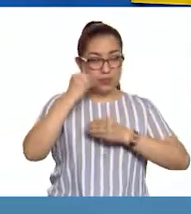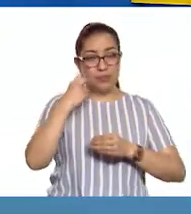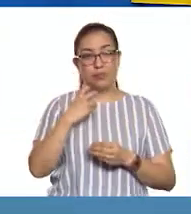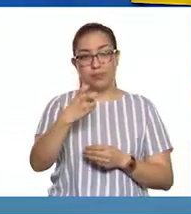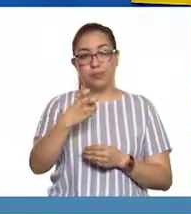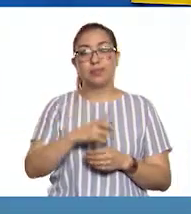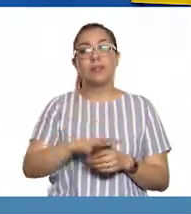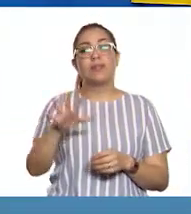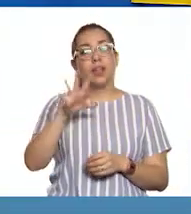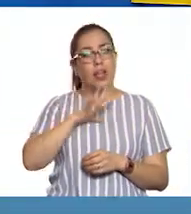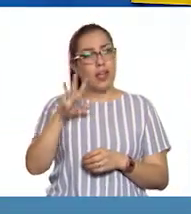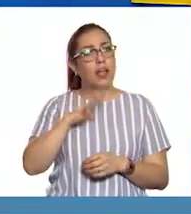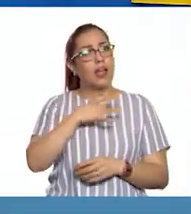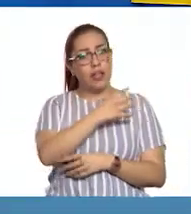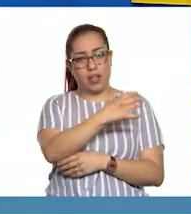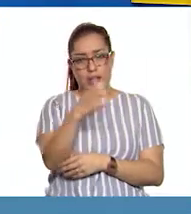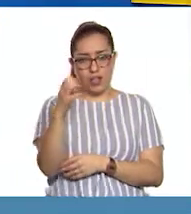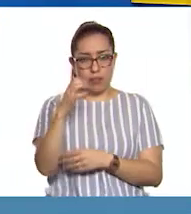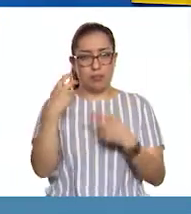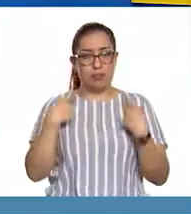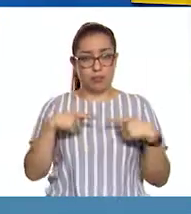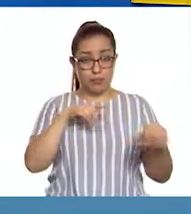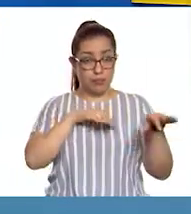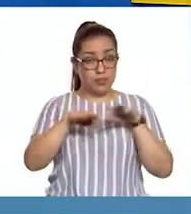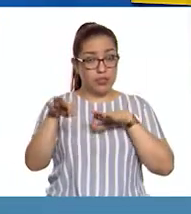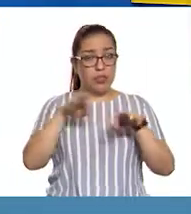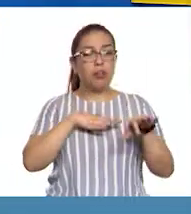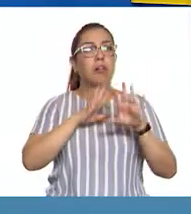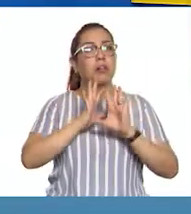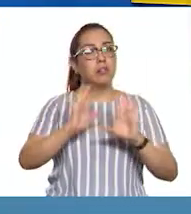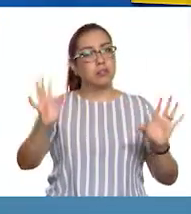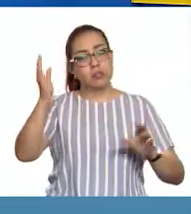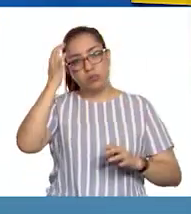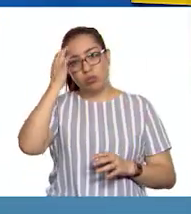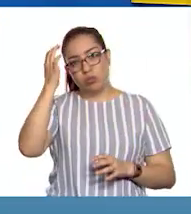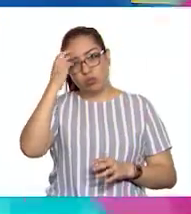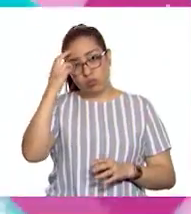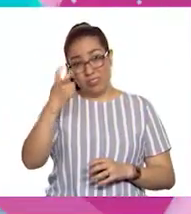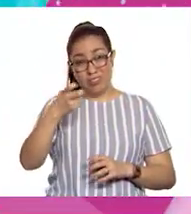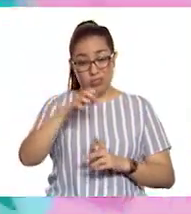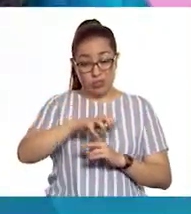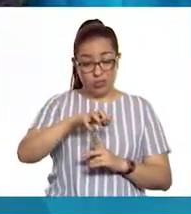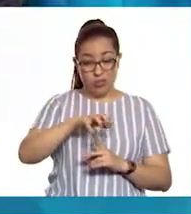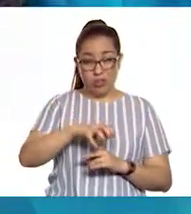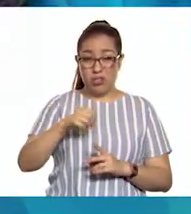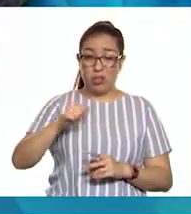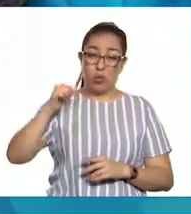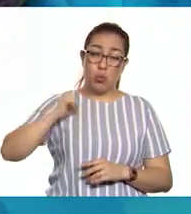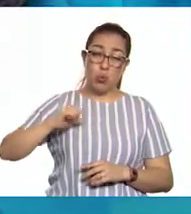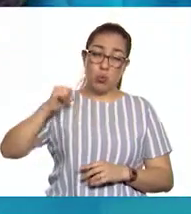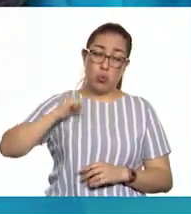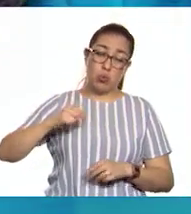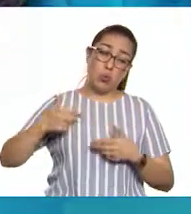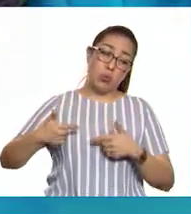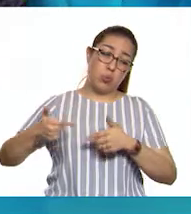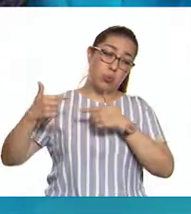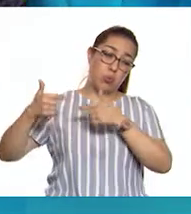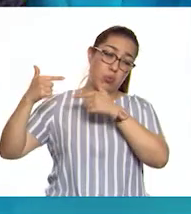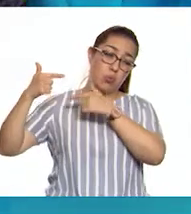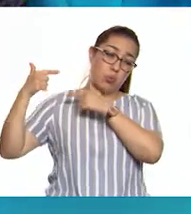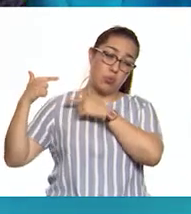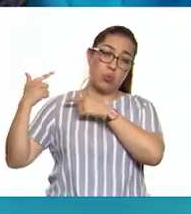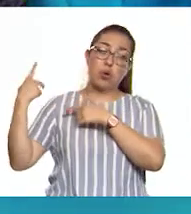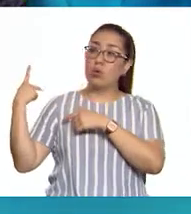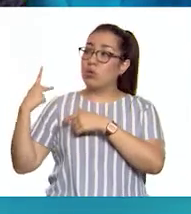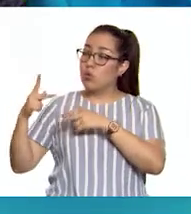campesinos recolectores que tienen conocimientos de los hongos desde hace varias generaciones, como herencia